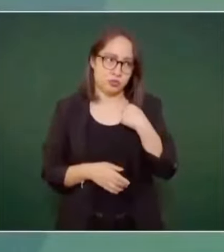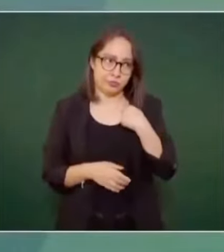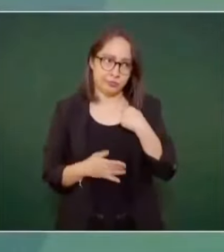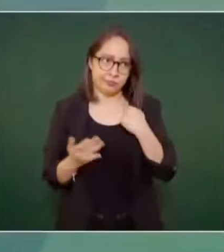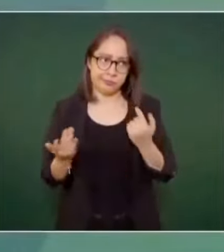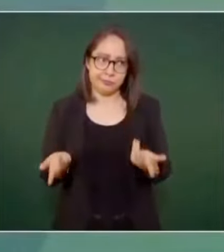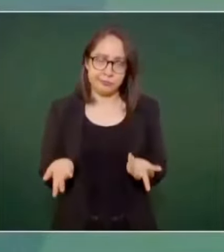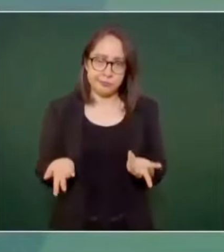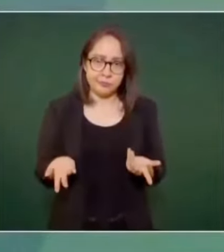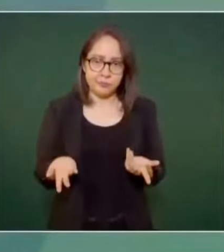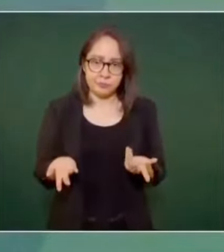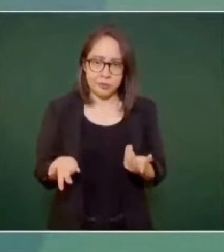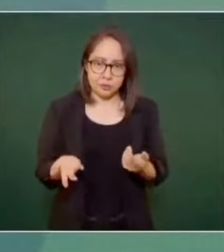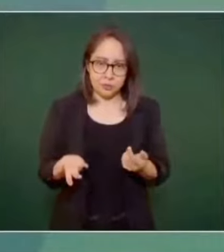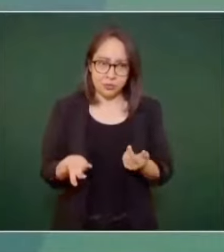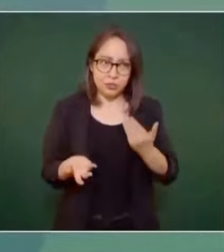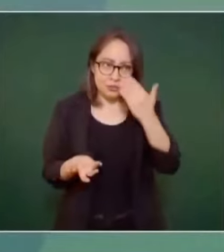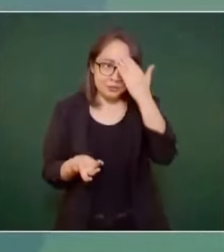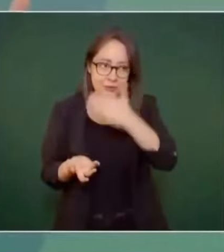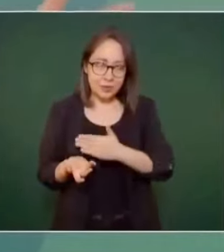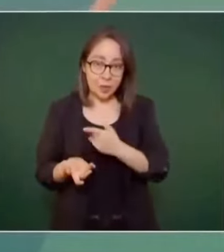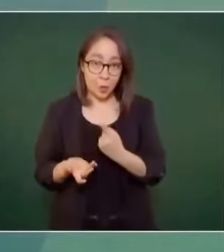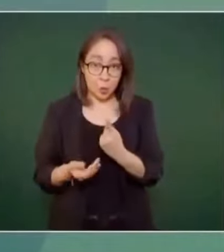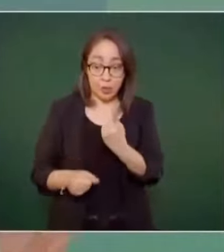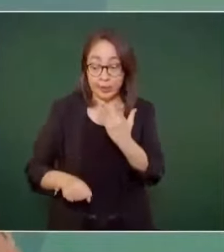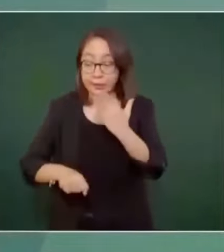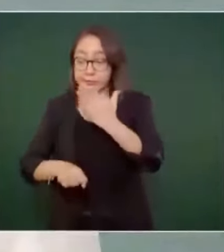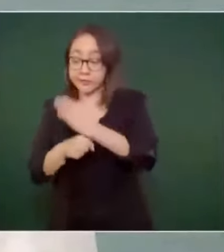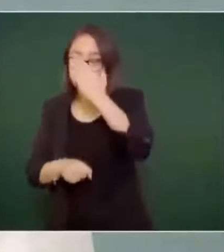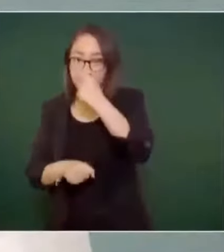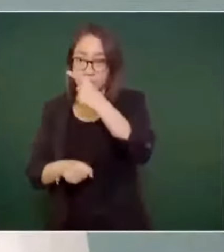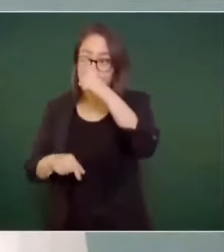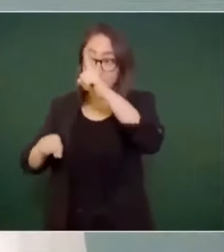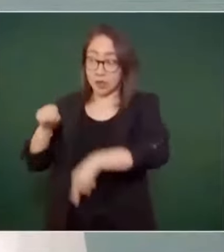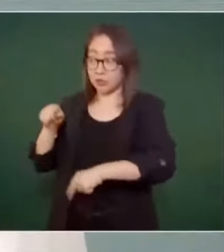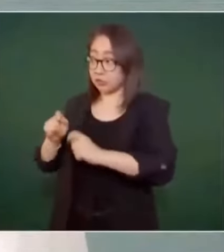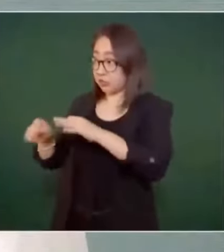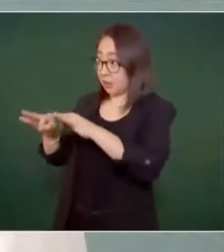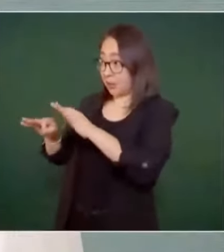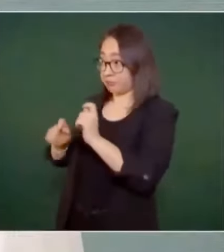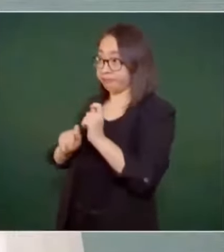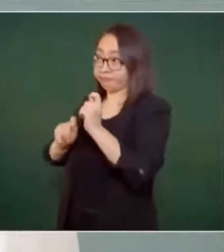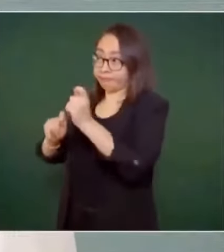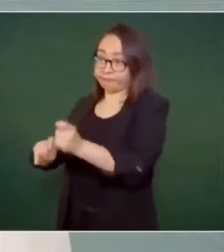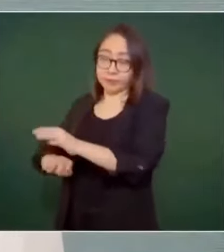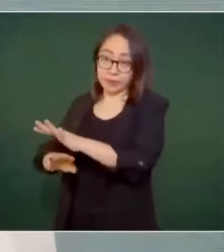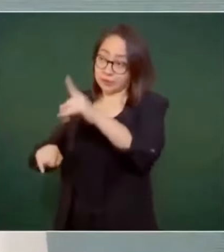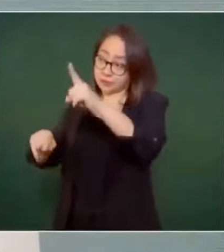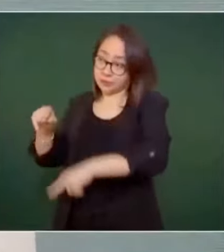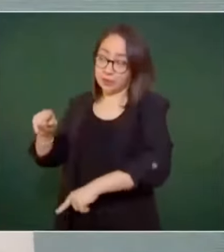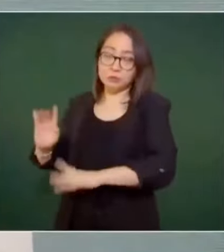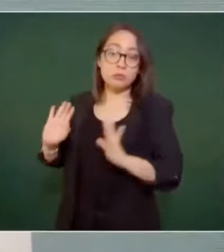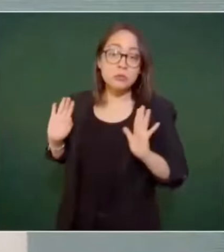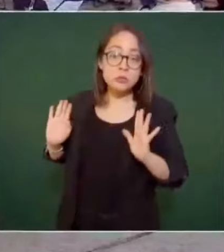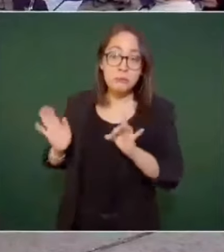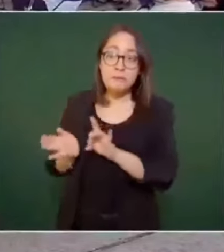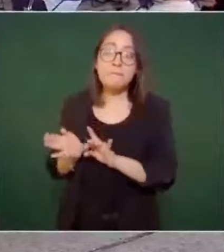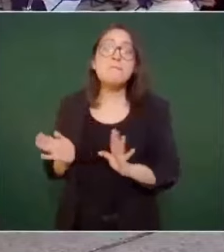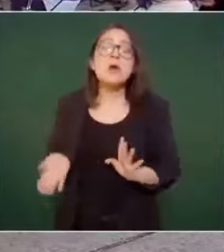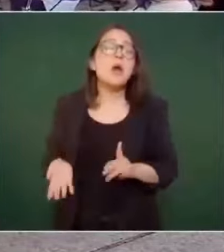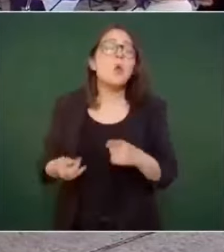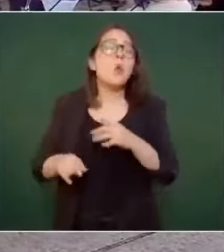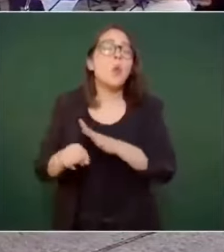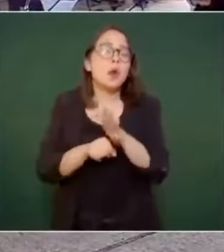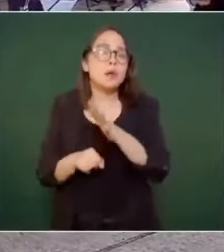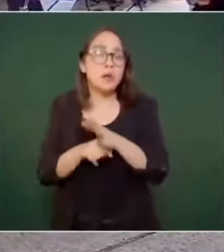que castigaron a un juez o lo destituyeron de Nuevo León, que fue el que